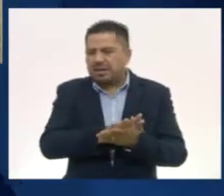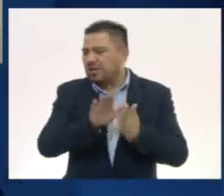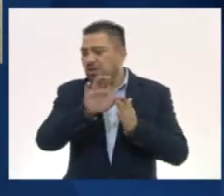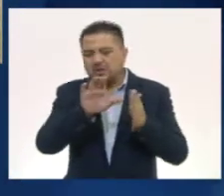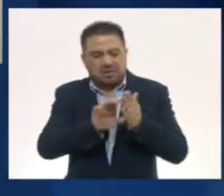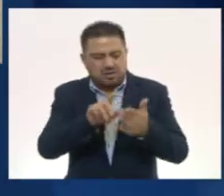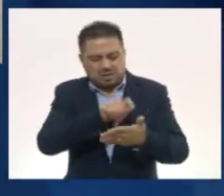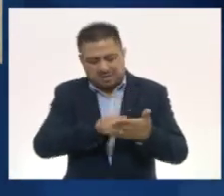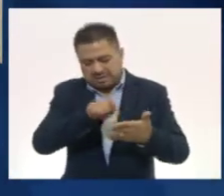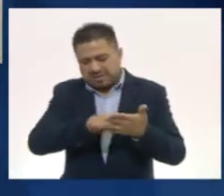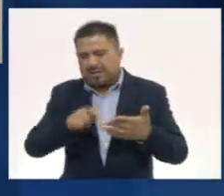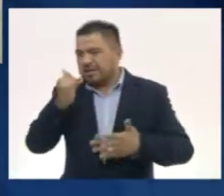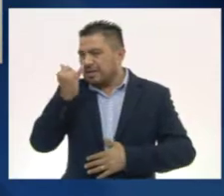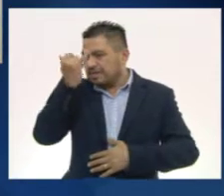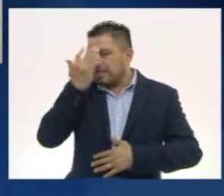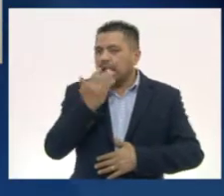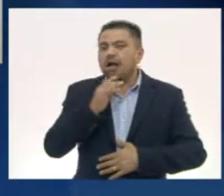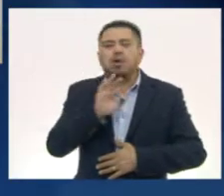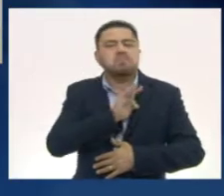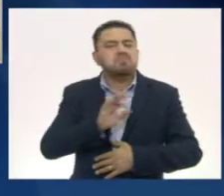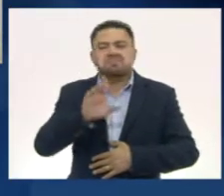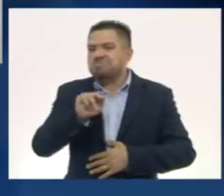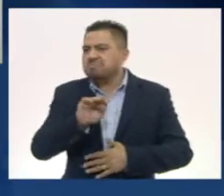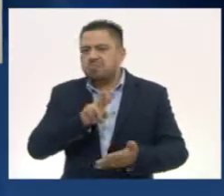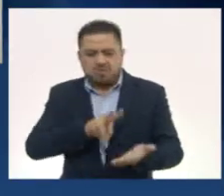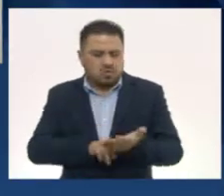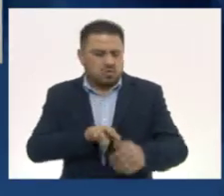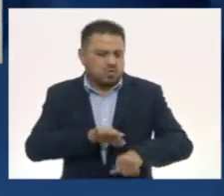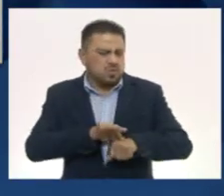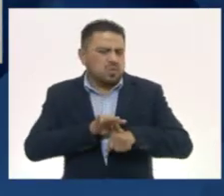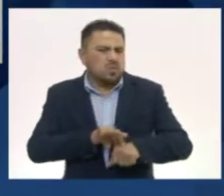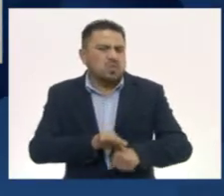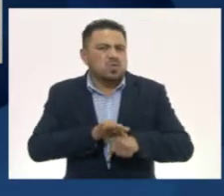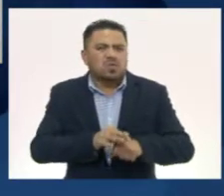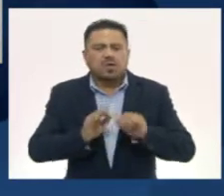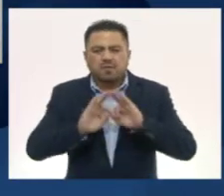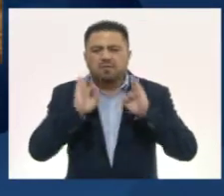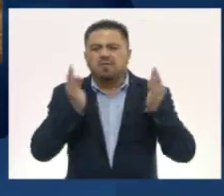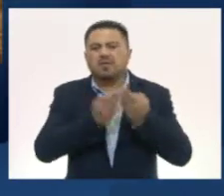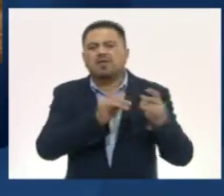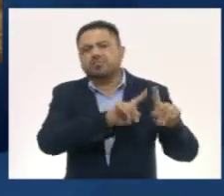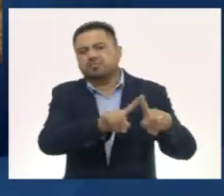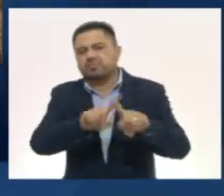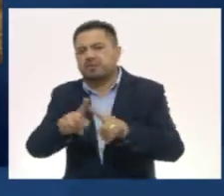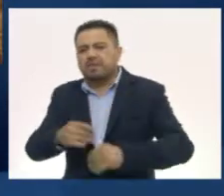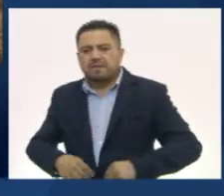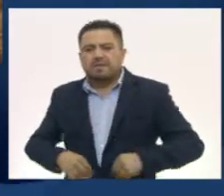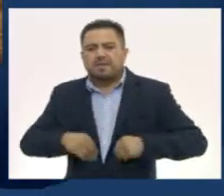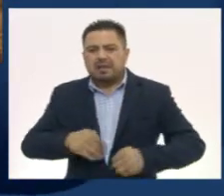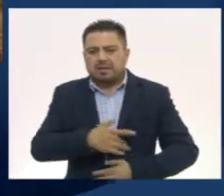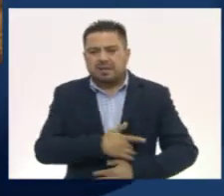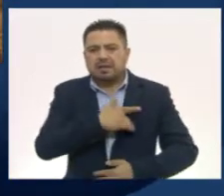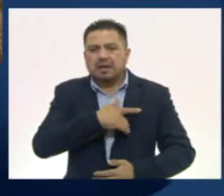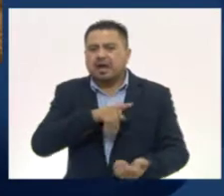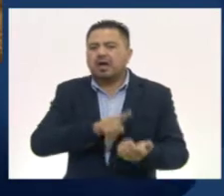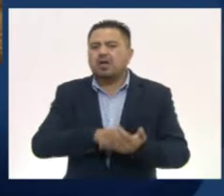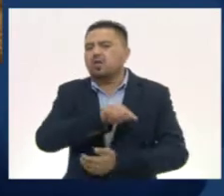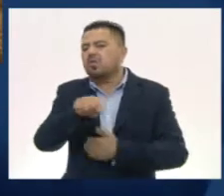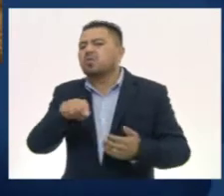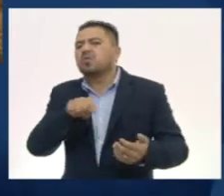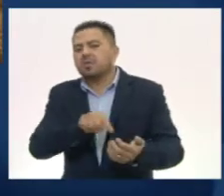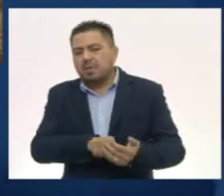manuscritos o glifos, no podríamos tener evidencias de las formas de vida, creencias, ubicación,